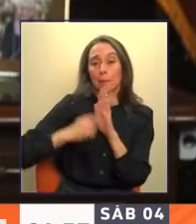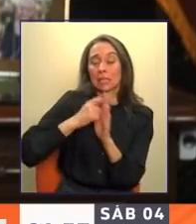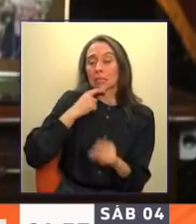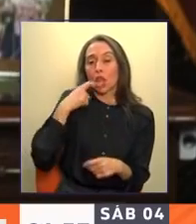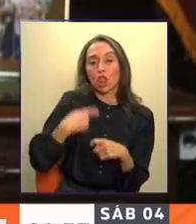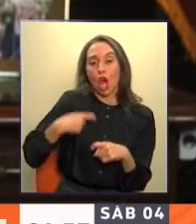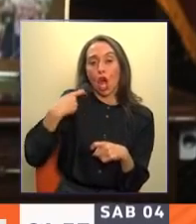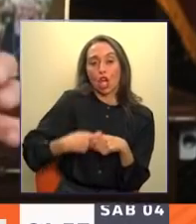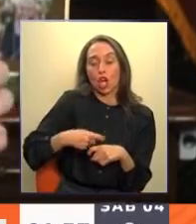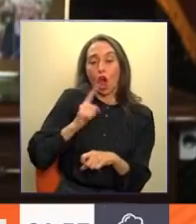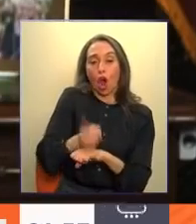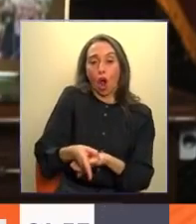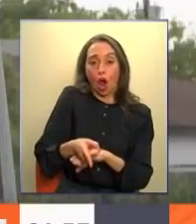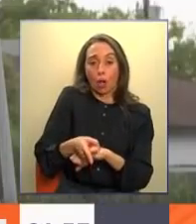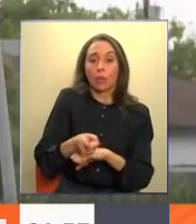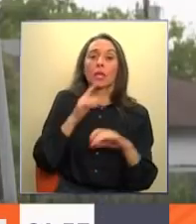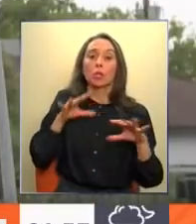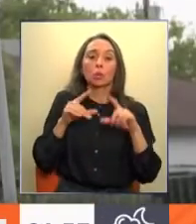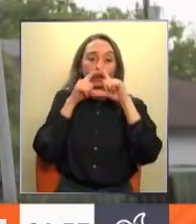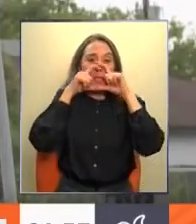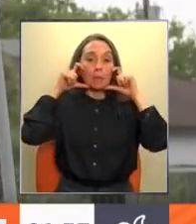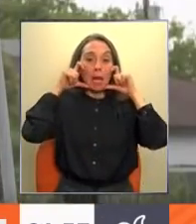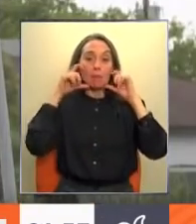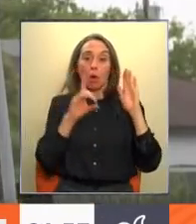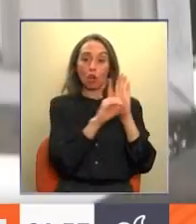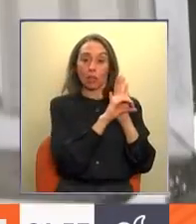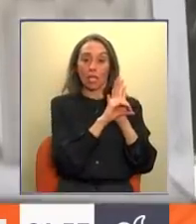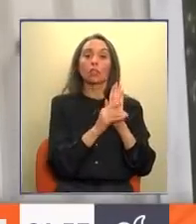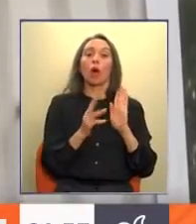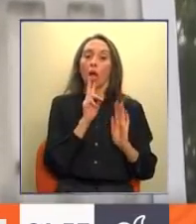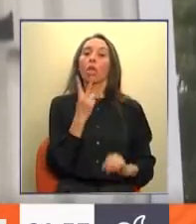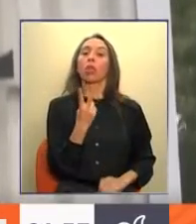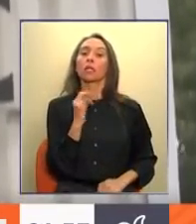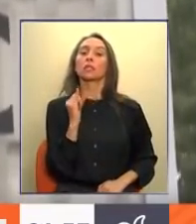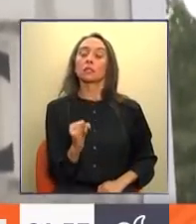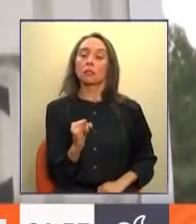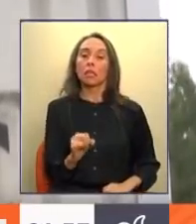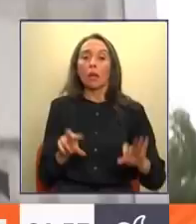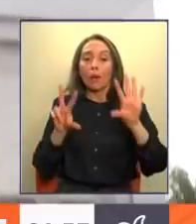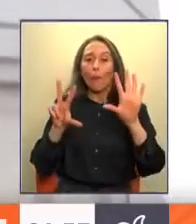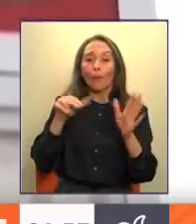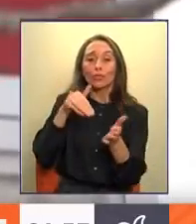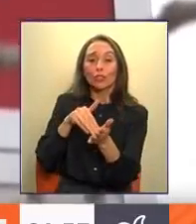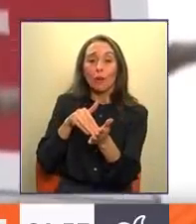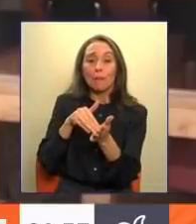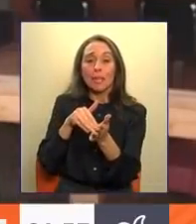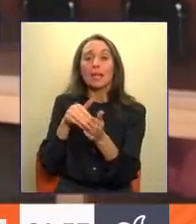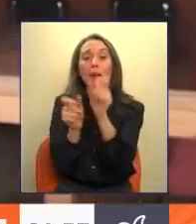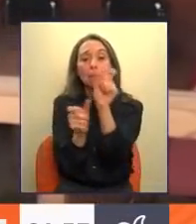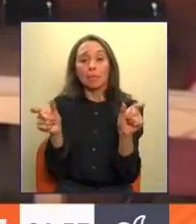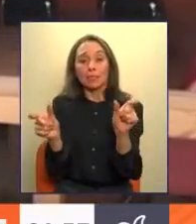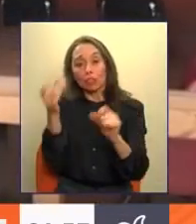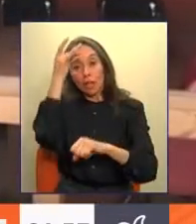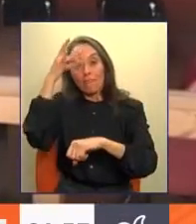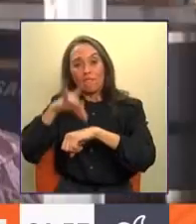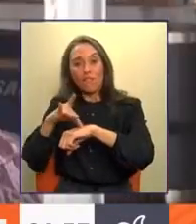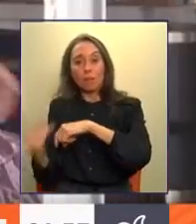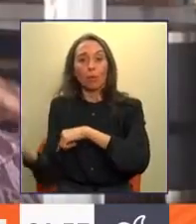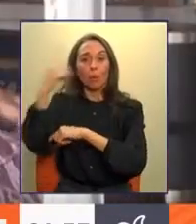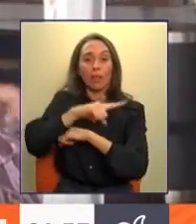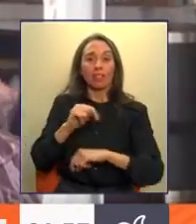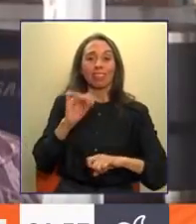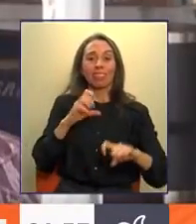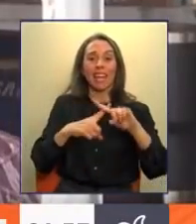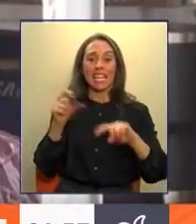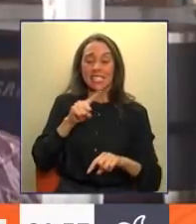a decretar el uso obligatorio de mascarillas, lo hizo ahora tras reportarse 8.000 nuevos casos en Texas, uno de los 40